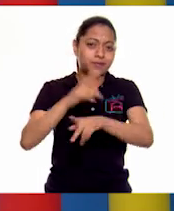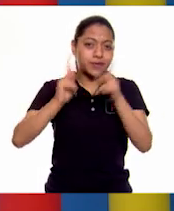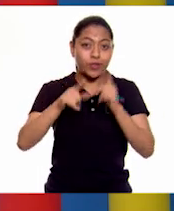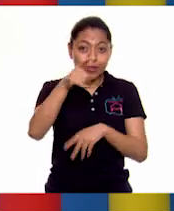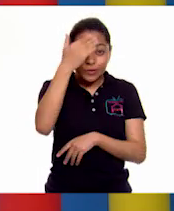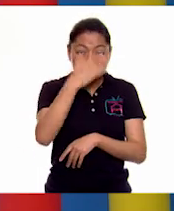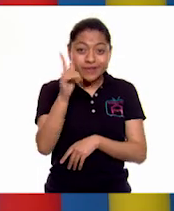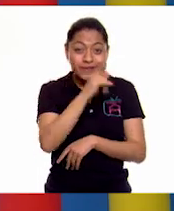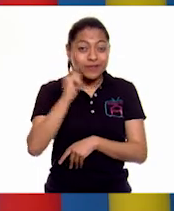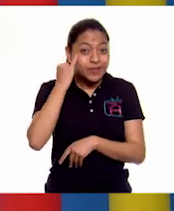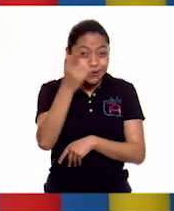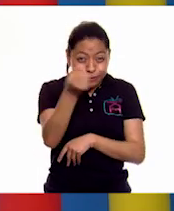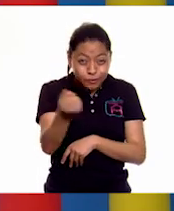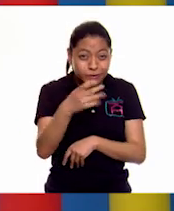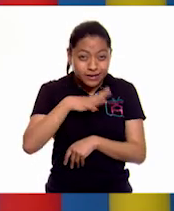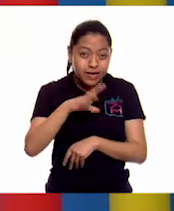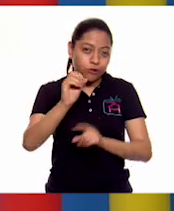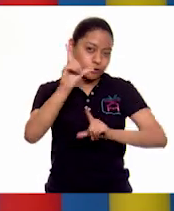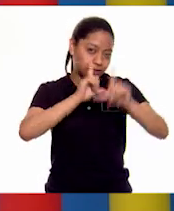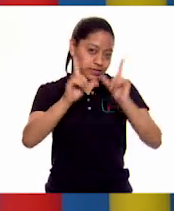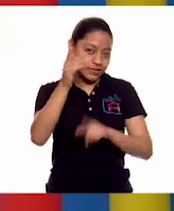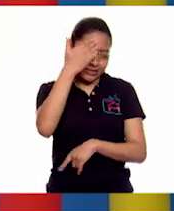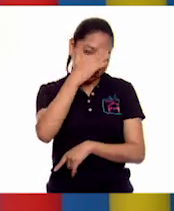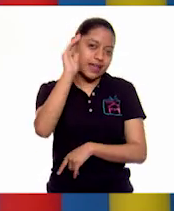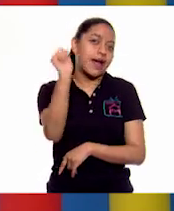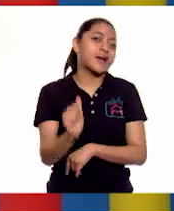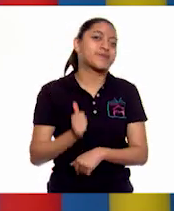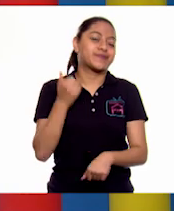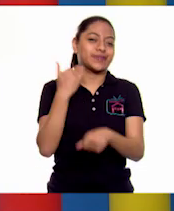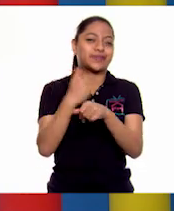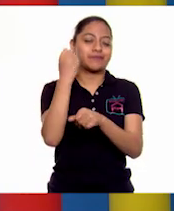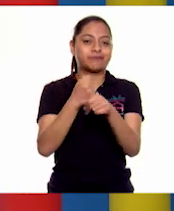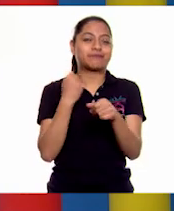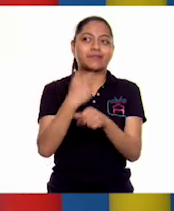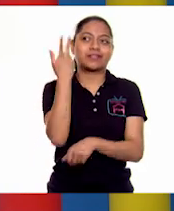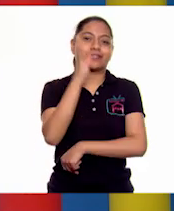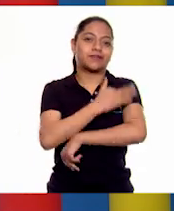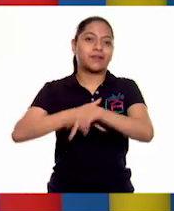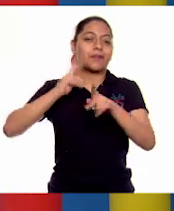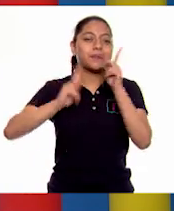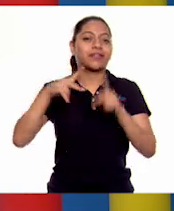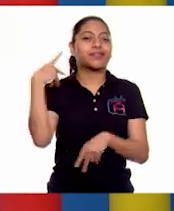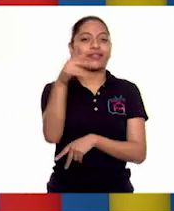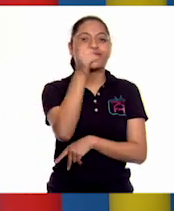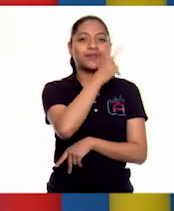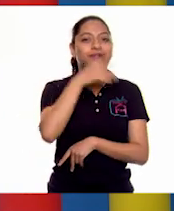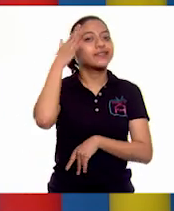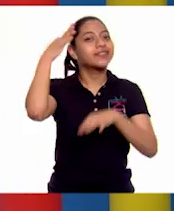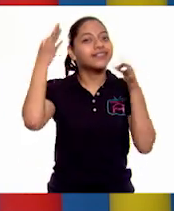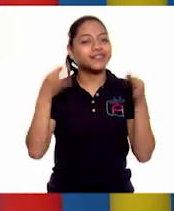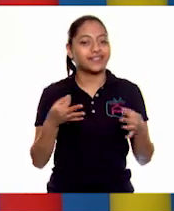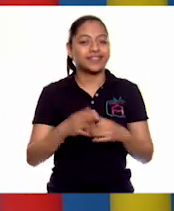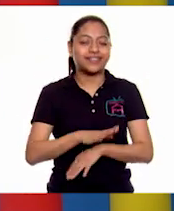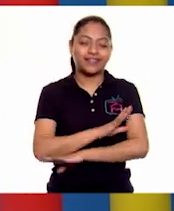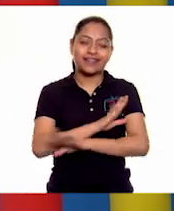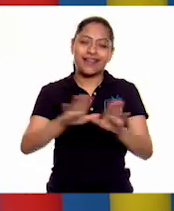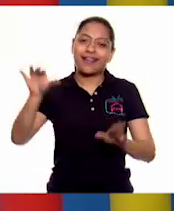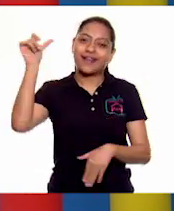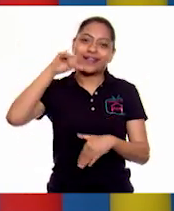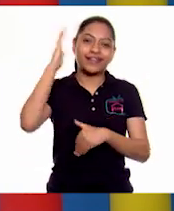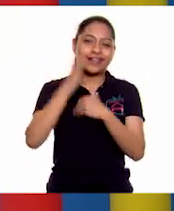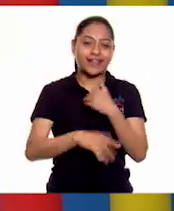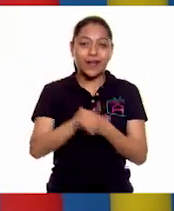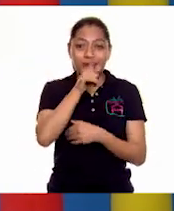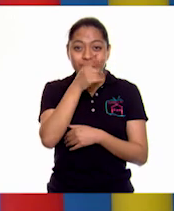fortuna de hablar una lengua indígena, aprovecha este momento para practicarla y platica con tu familia en tu lengua materna. Por hoy hemos terminado con